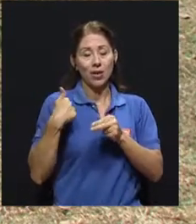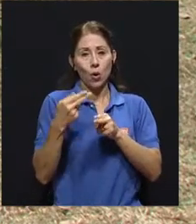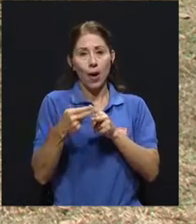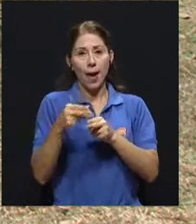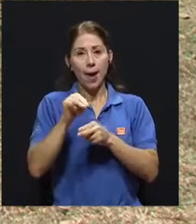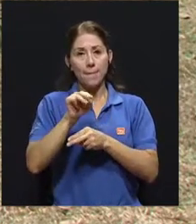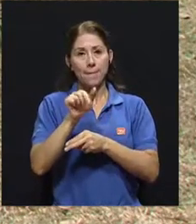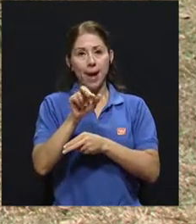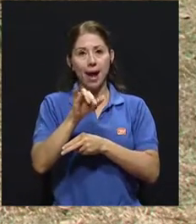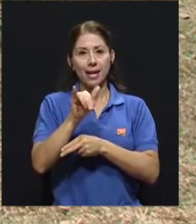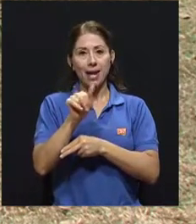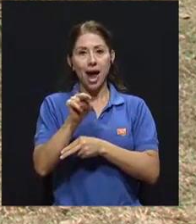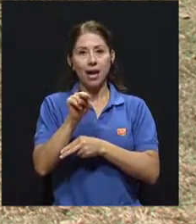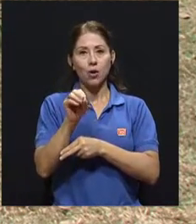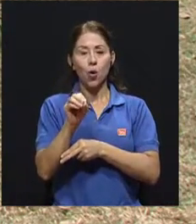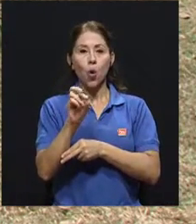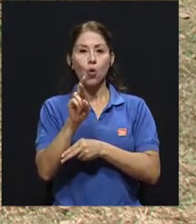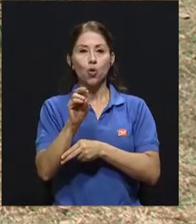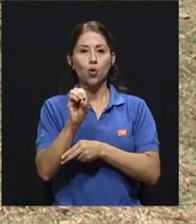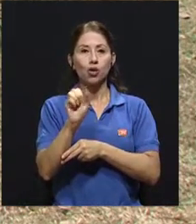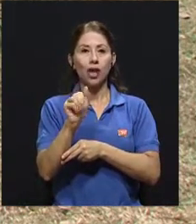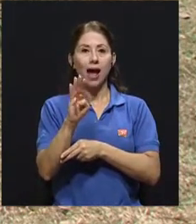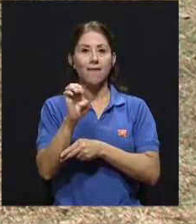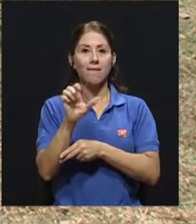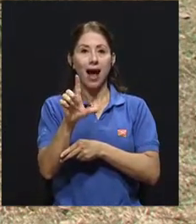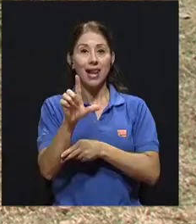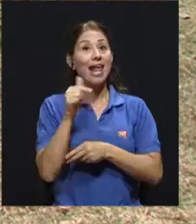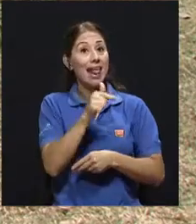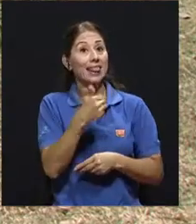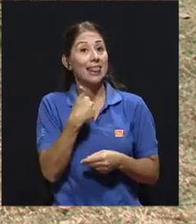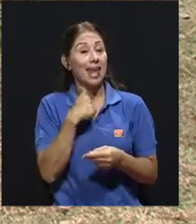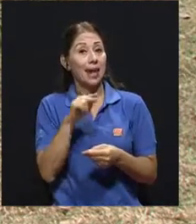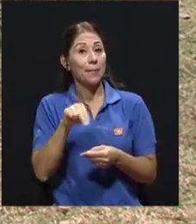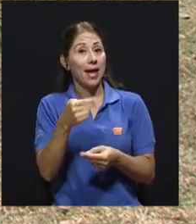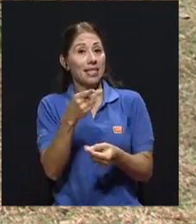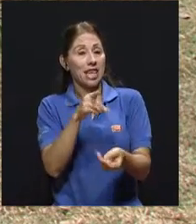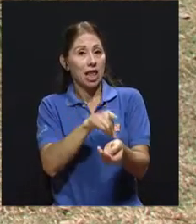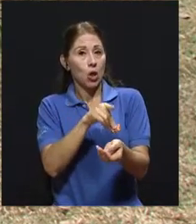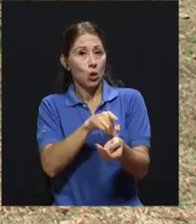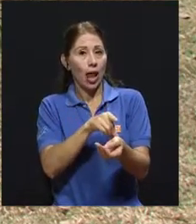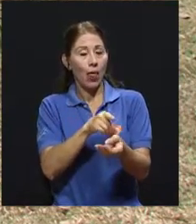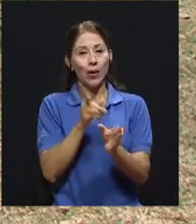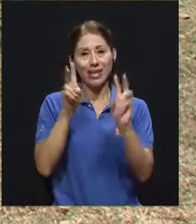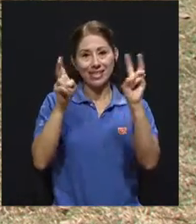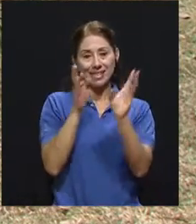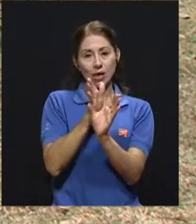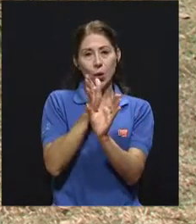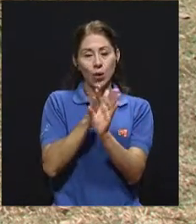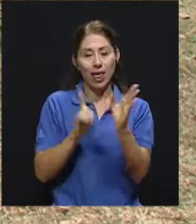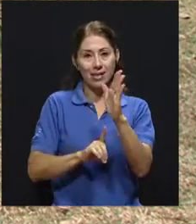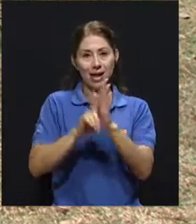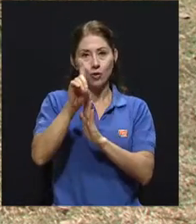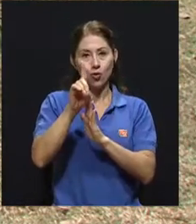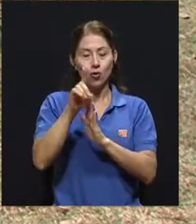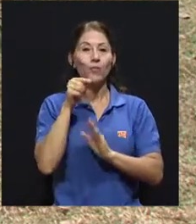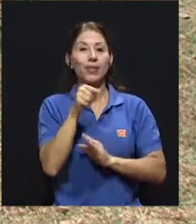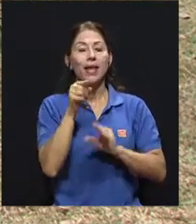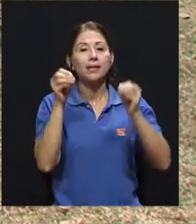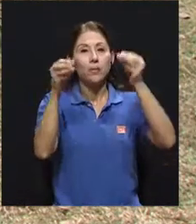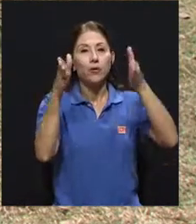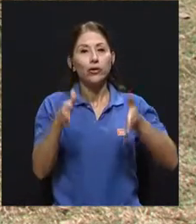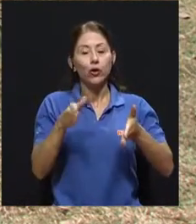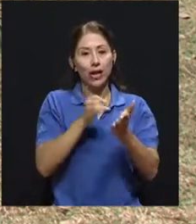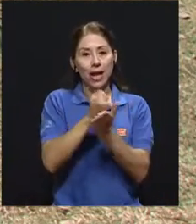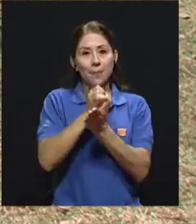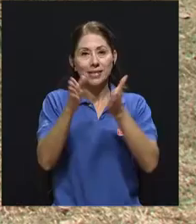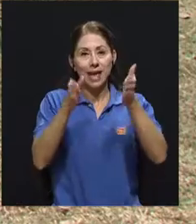Cotto. Don Mariano tiene un doctorado en Psicología del Desarrollo y es profesor e investigador del